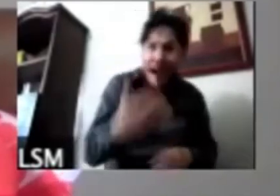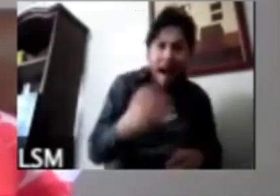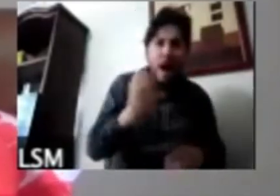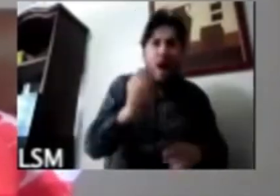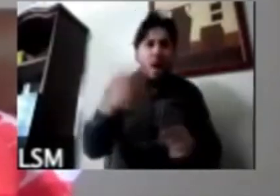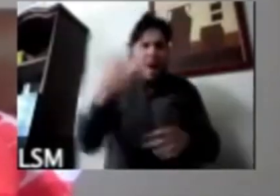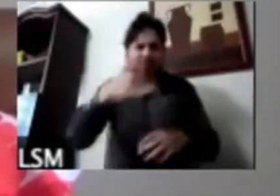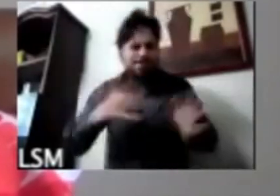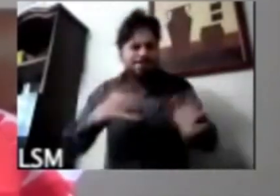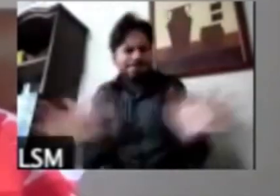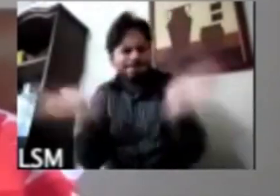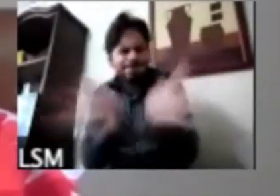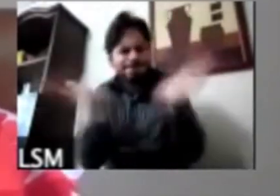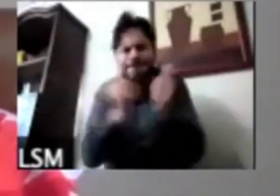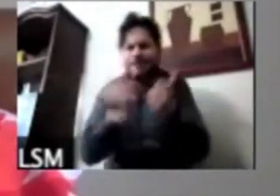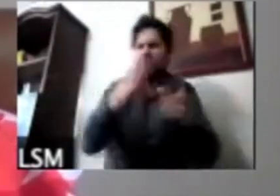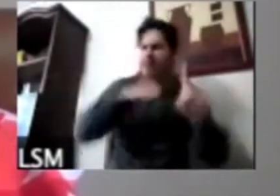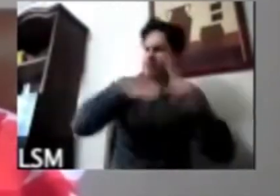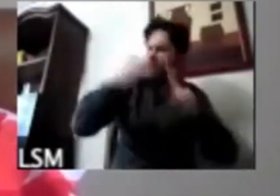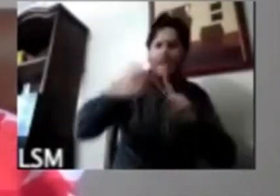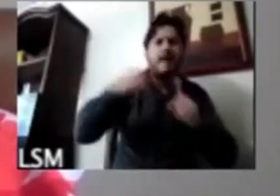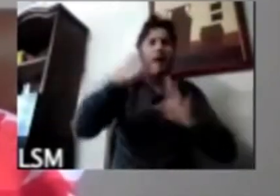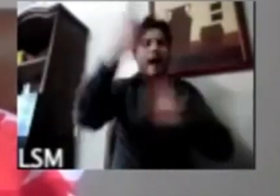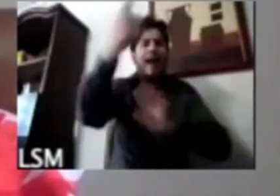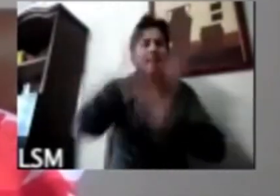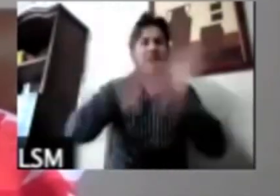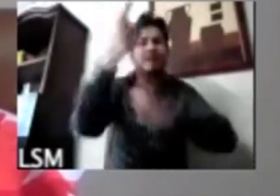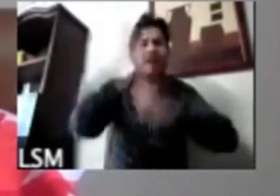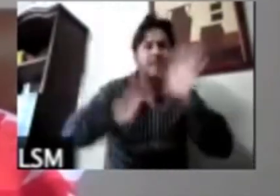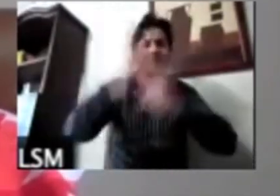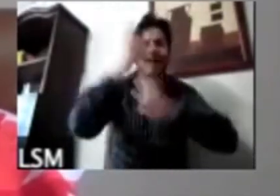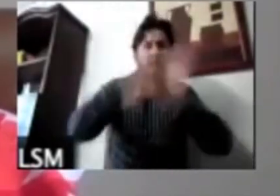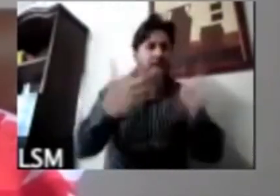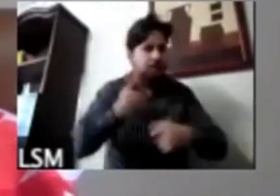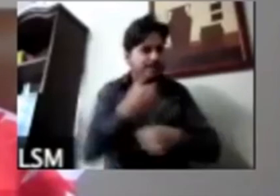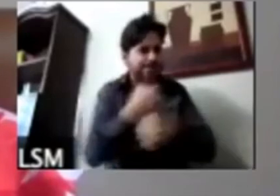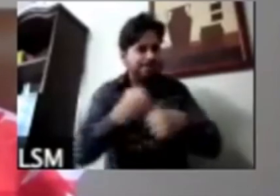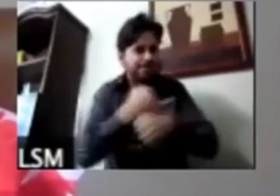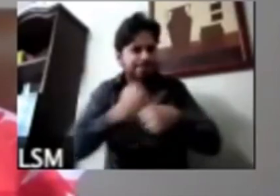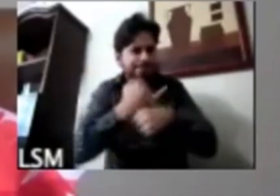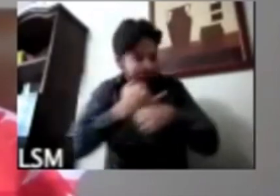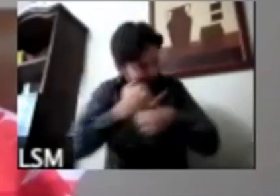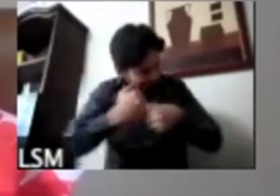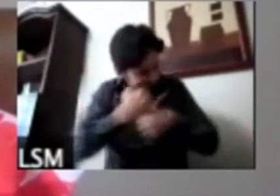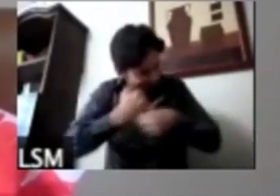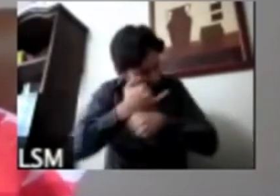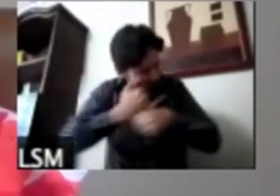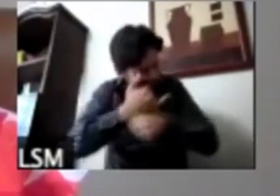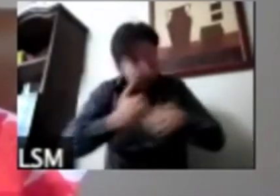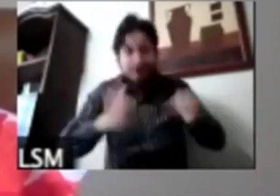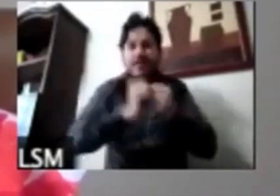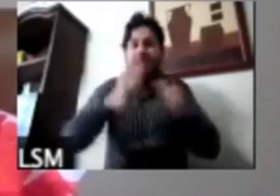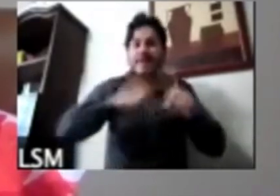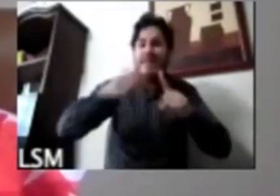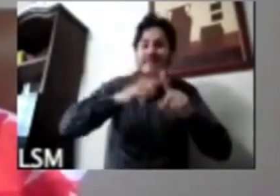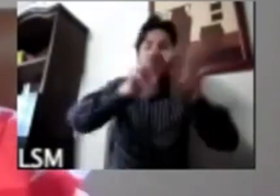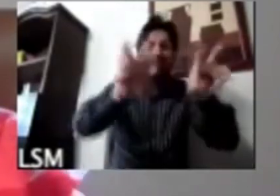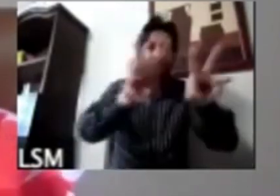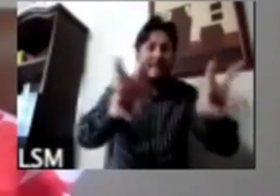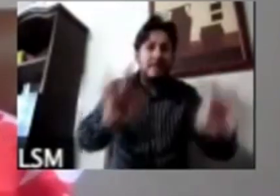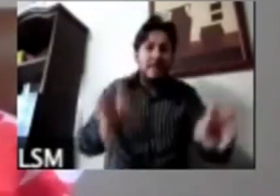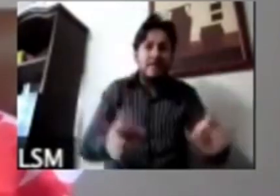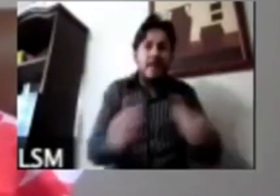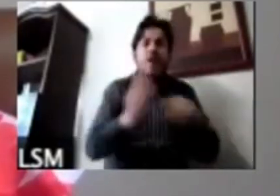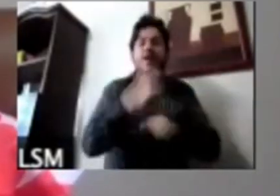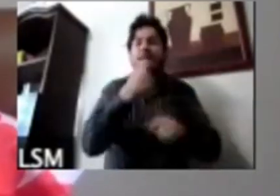cortes transversales mes a mes para medir estos temas algunos otros temas que tienen que ver con la infancia de hecho